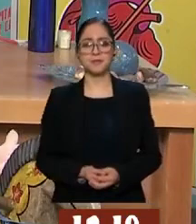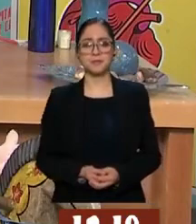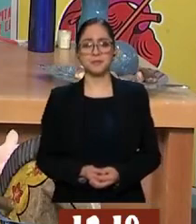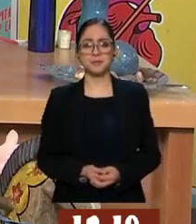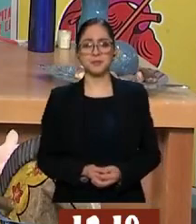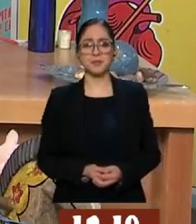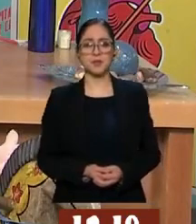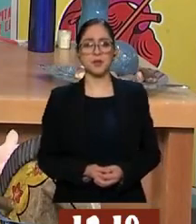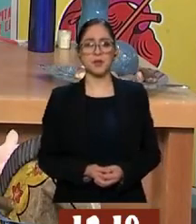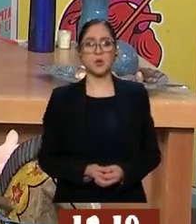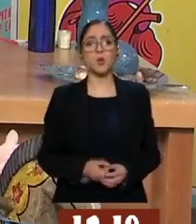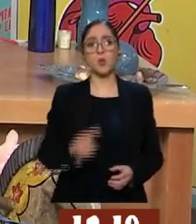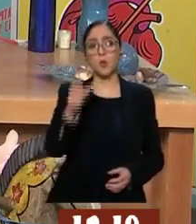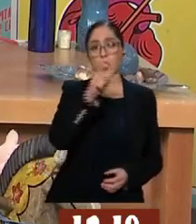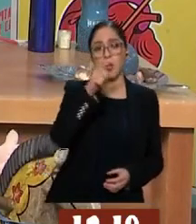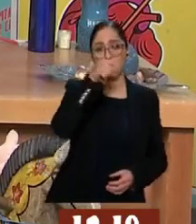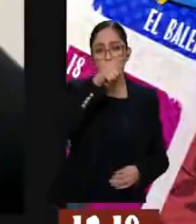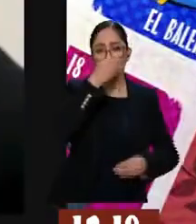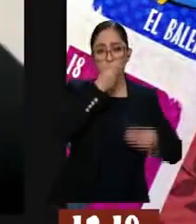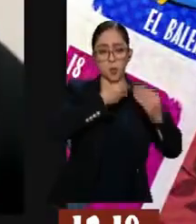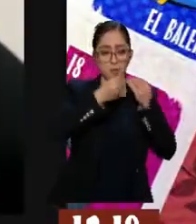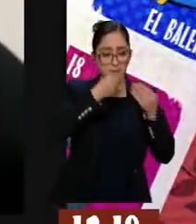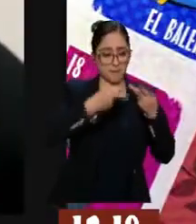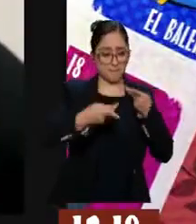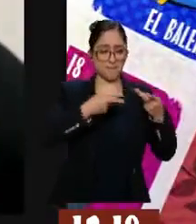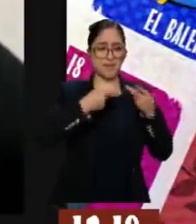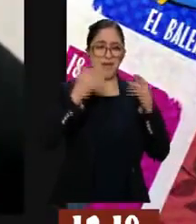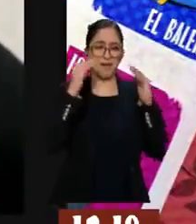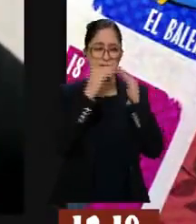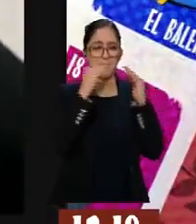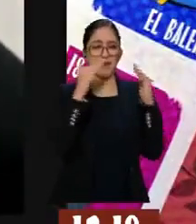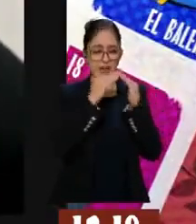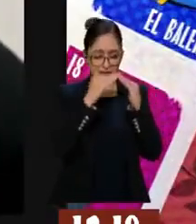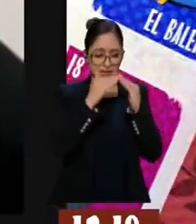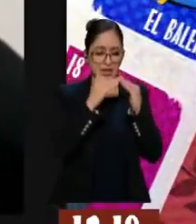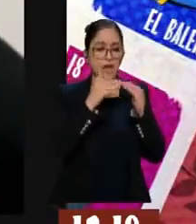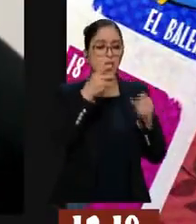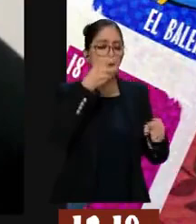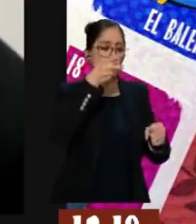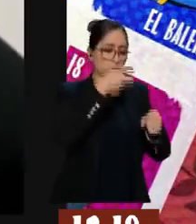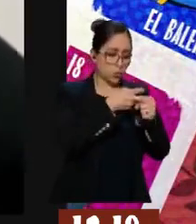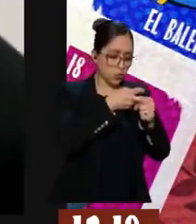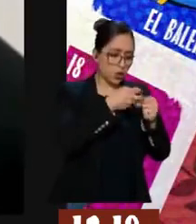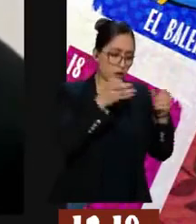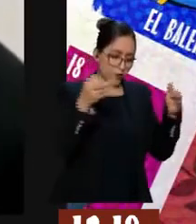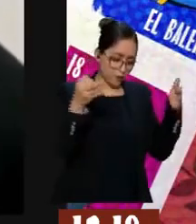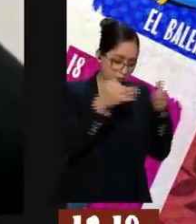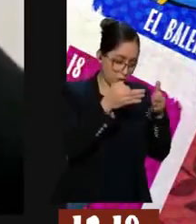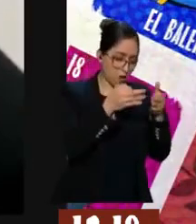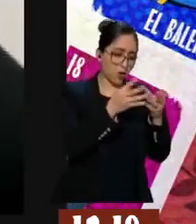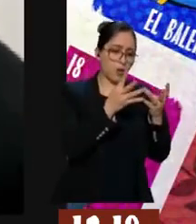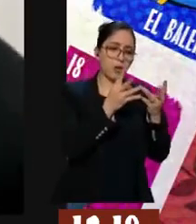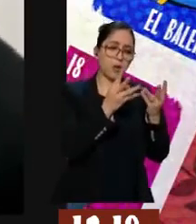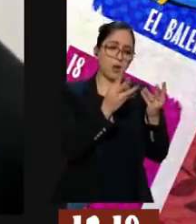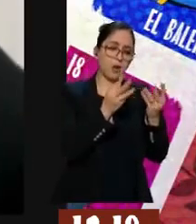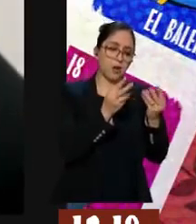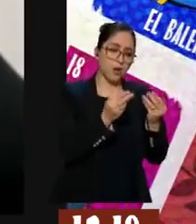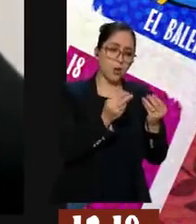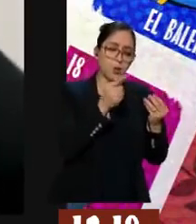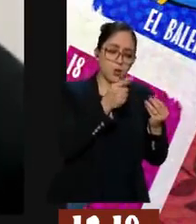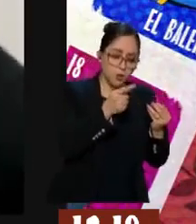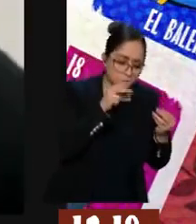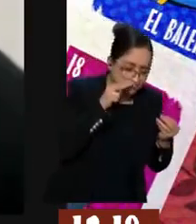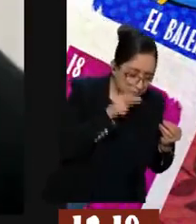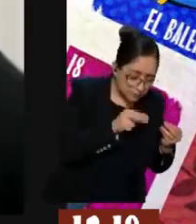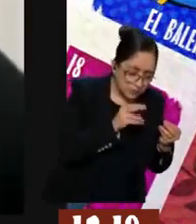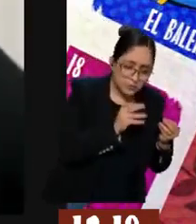casero sería posible así una característica determinada, pero sí por verla, sentirla, o sea,